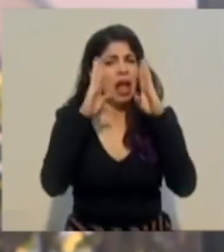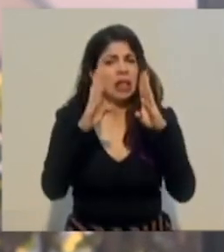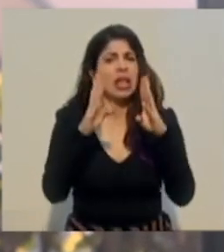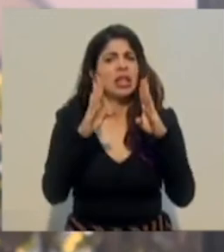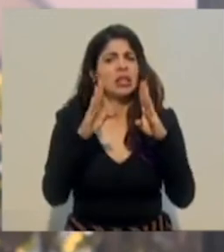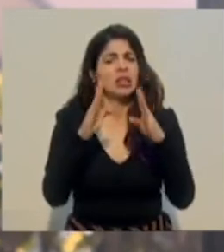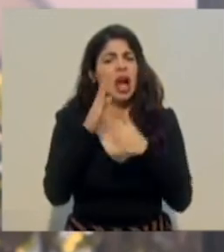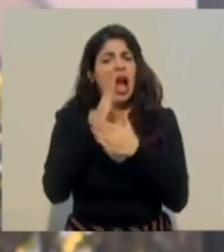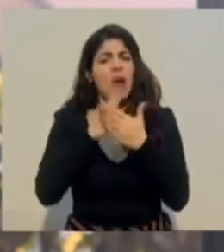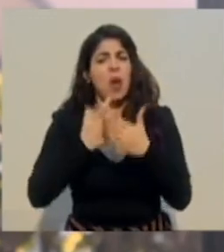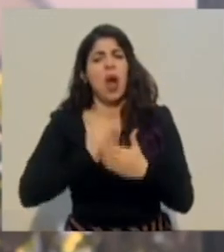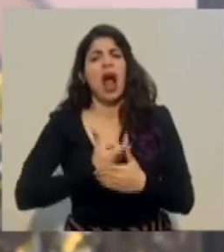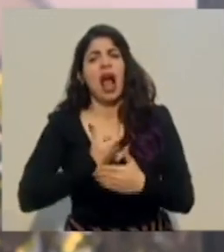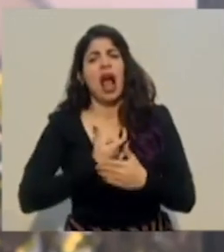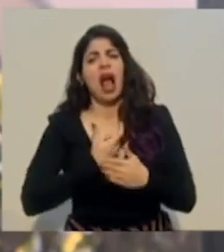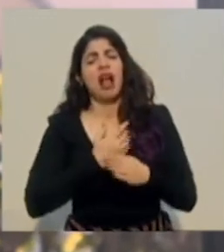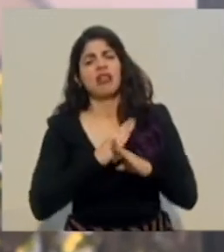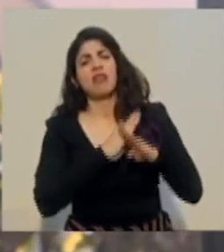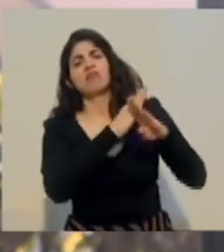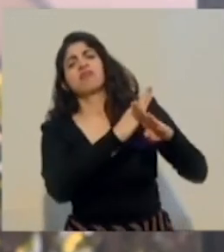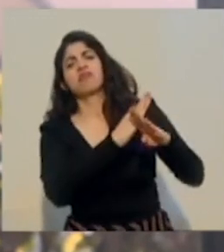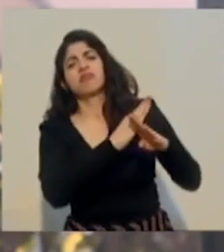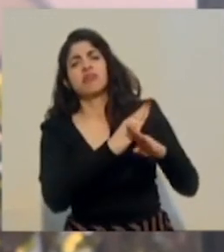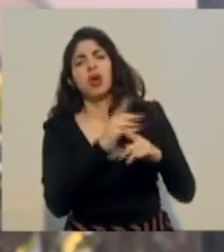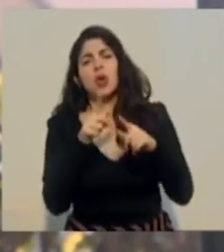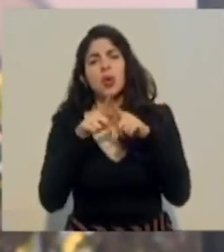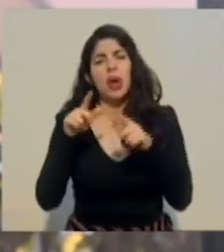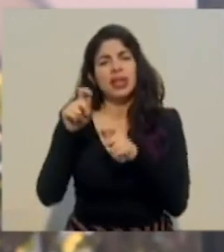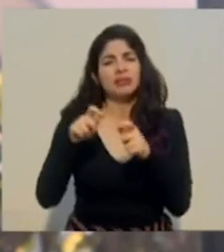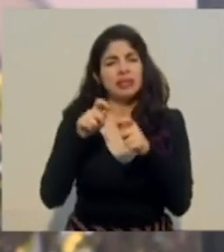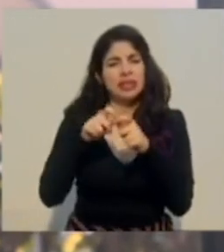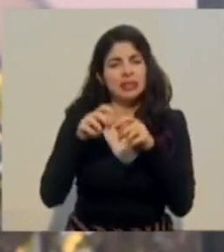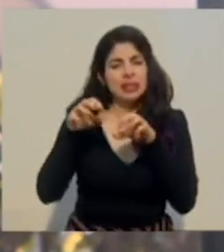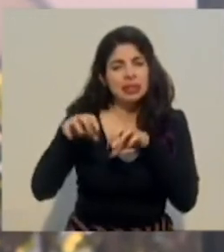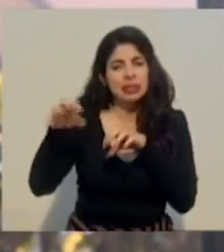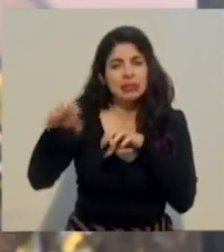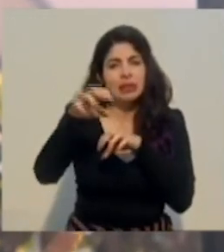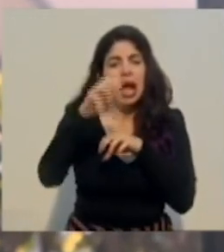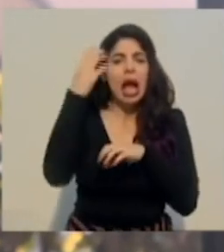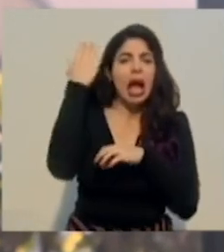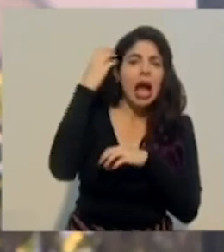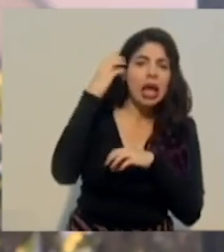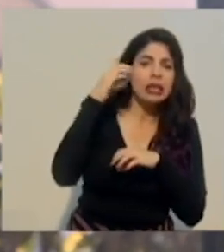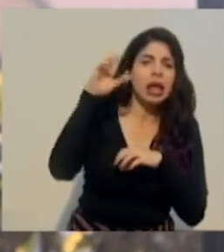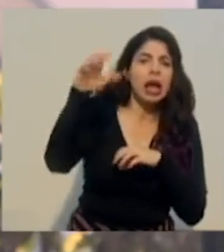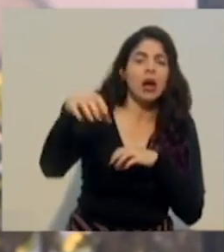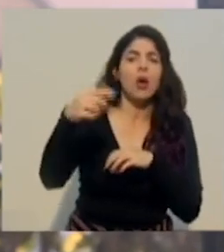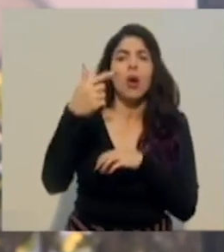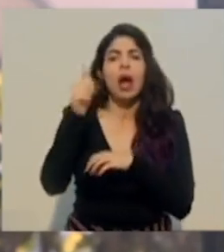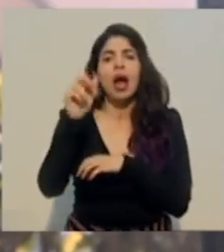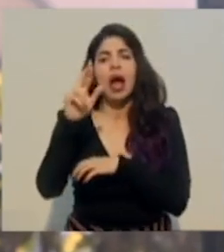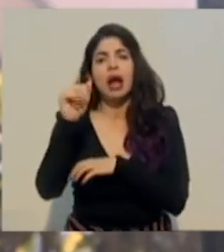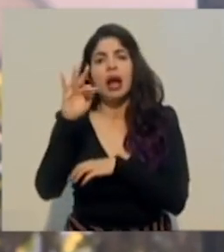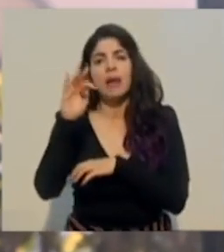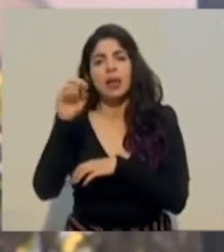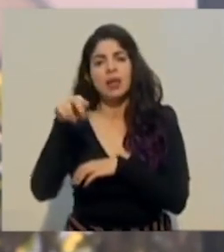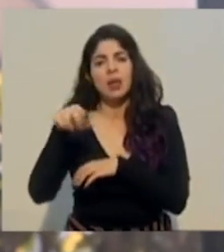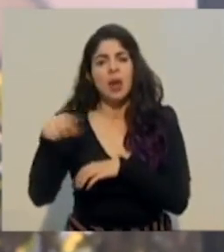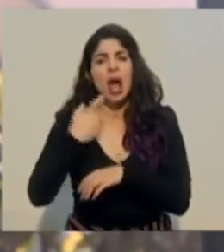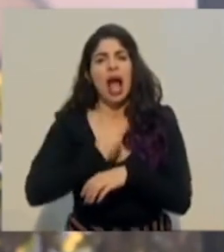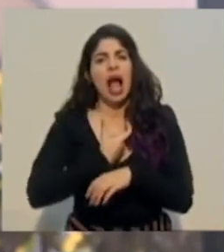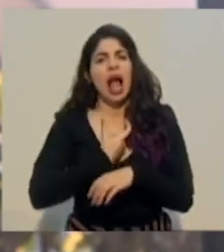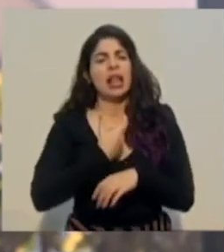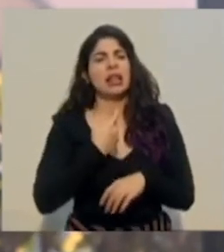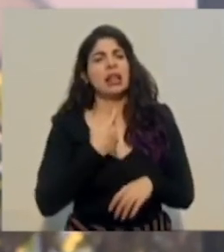en zonas muy específicas del país, desde Cartago hasta Garavito, con amenazas, con presiones con las cuales se